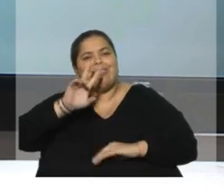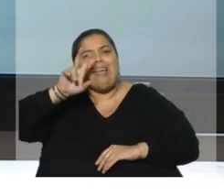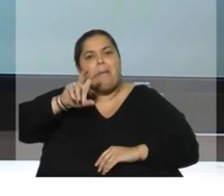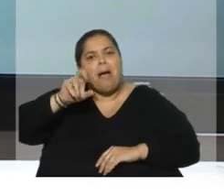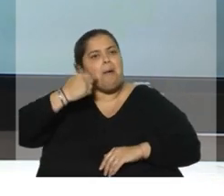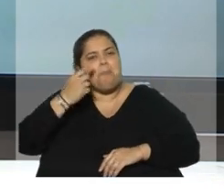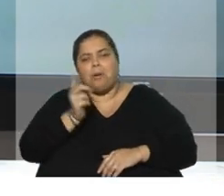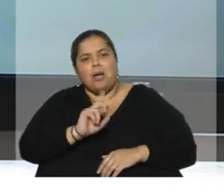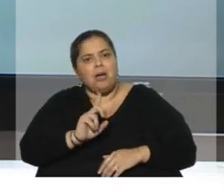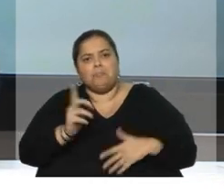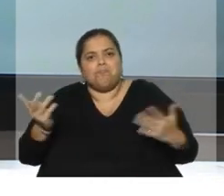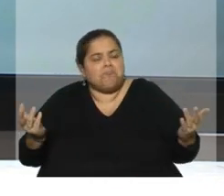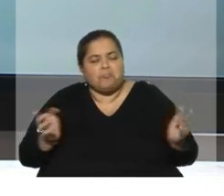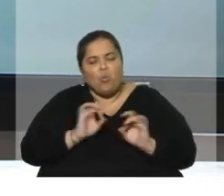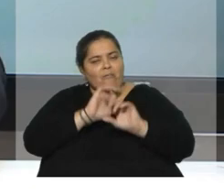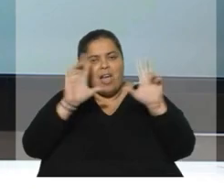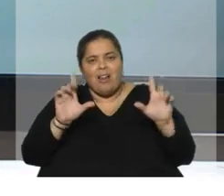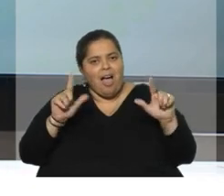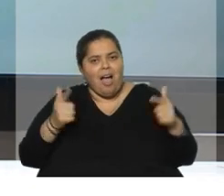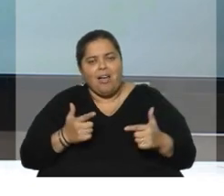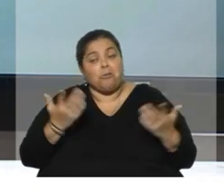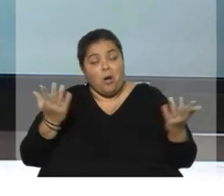no los tenía claros, absolutamente claros.